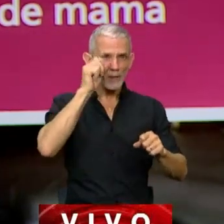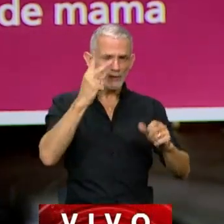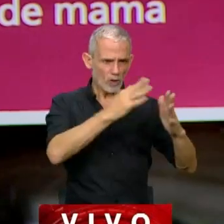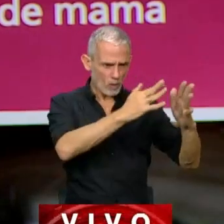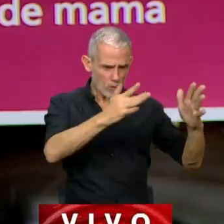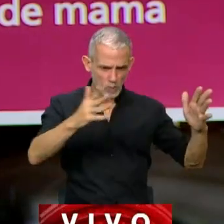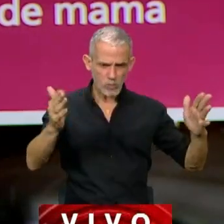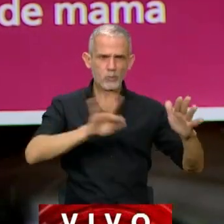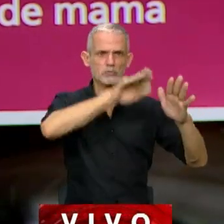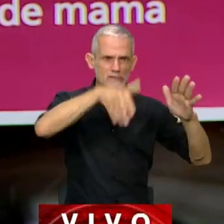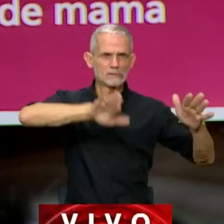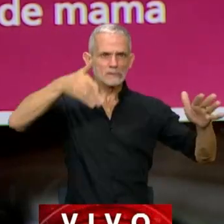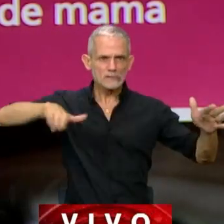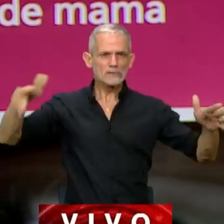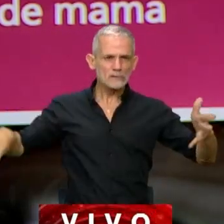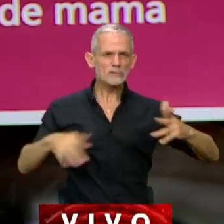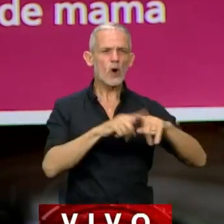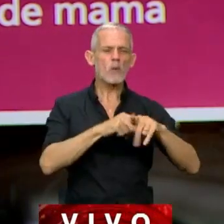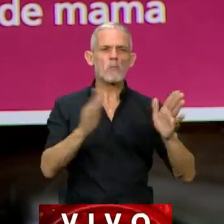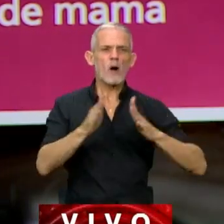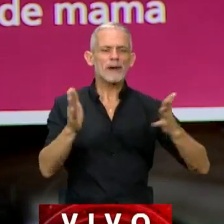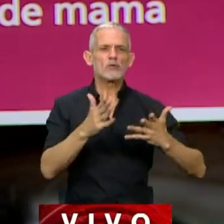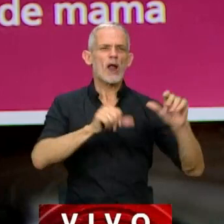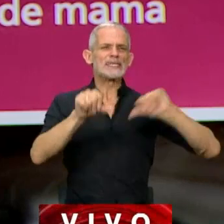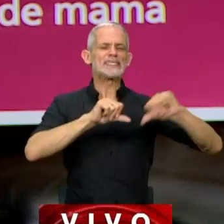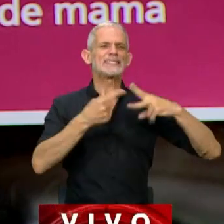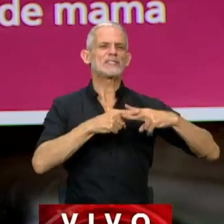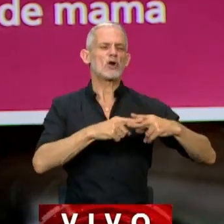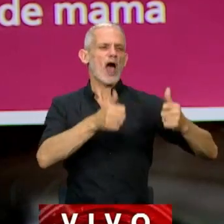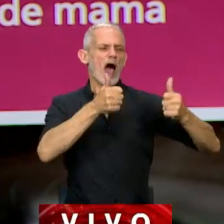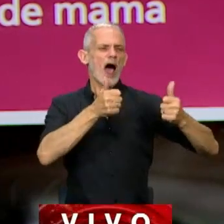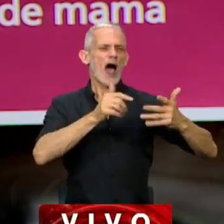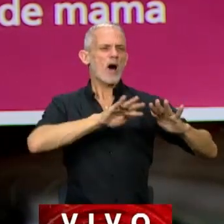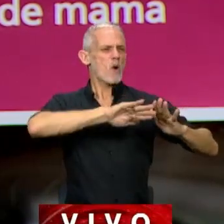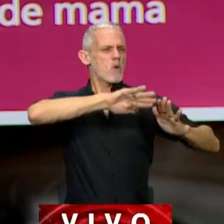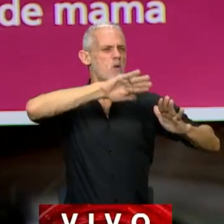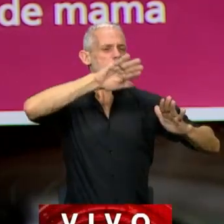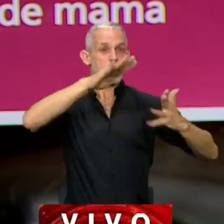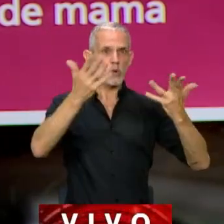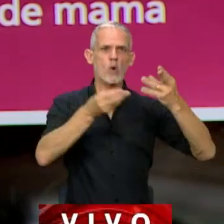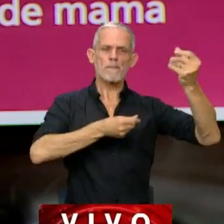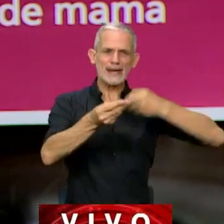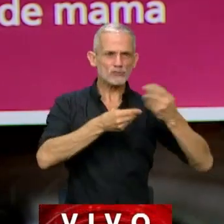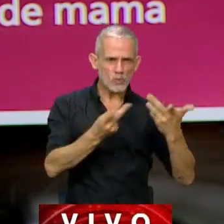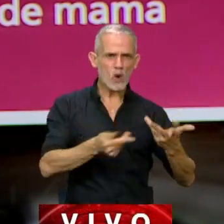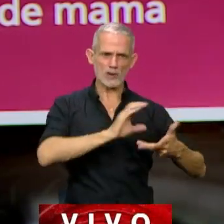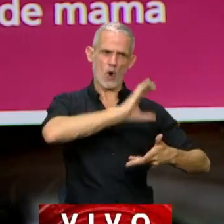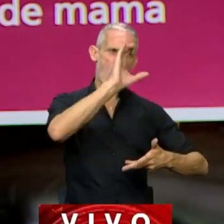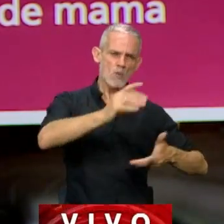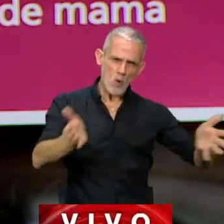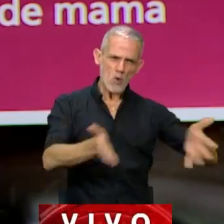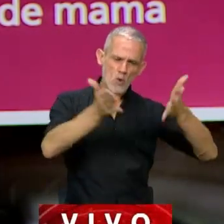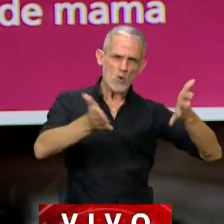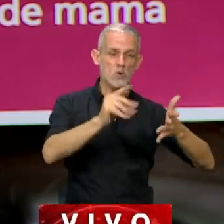también hubo sus vaivenes, momentos donde ha habido una ciencia y tecnología fortalecida con presupuestos que claramente la